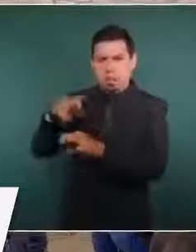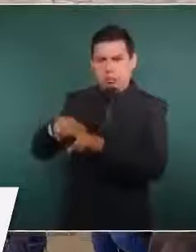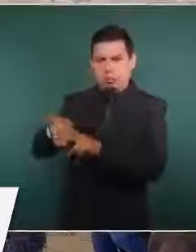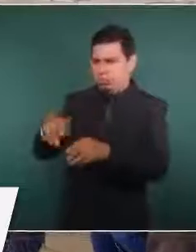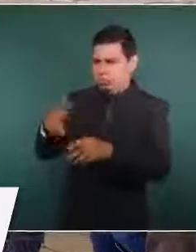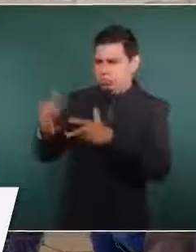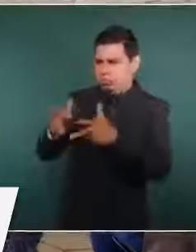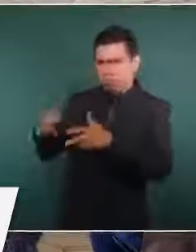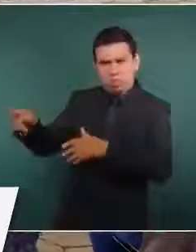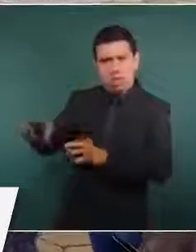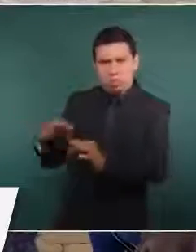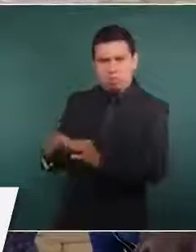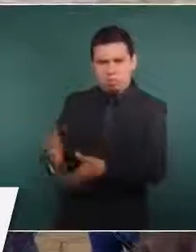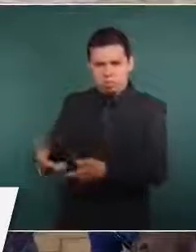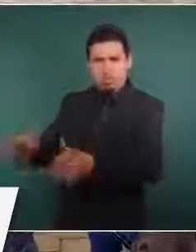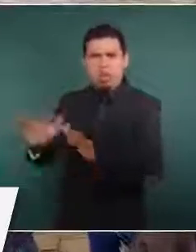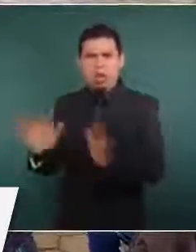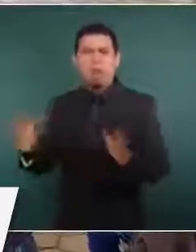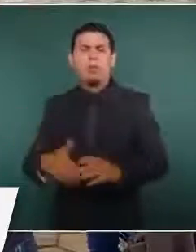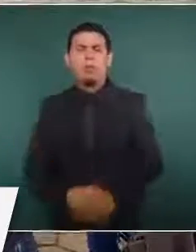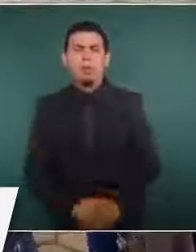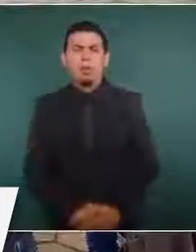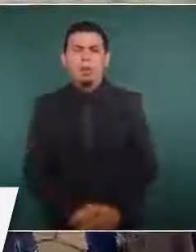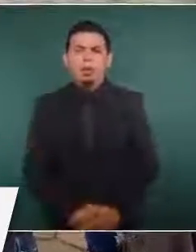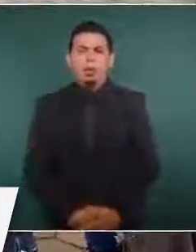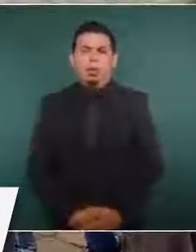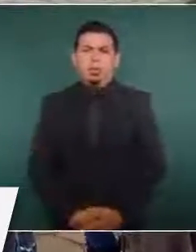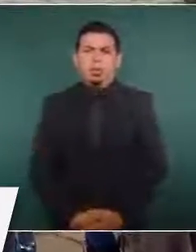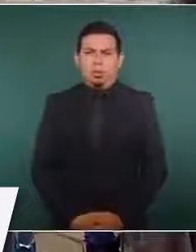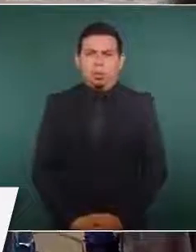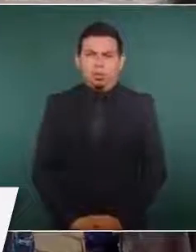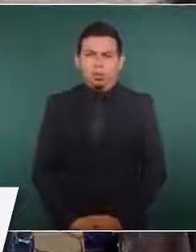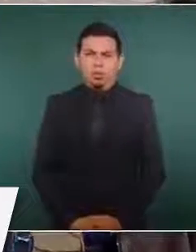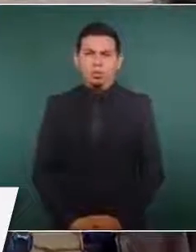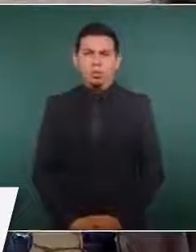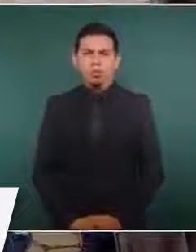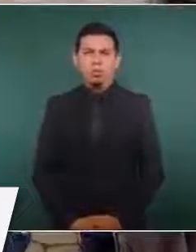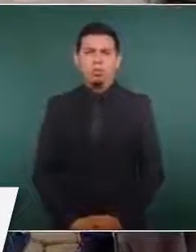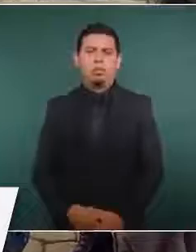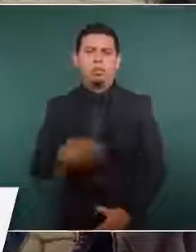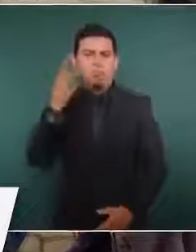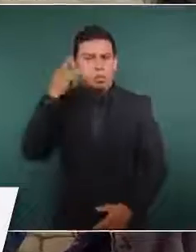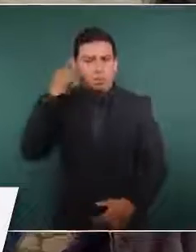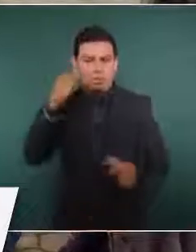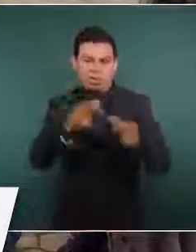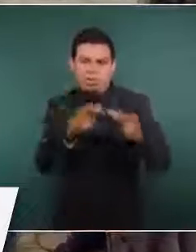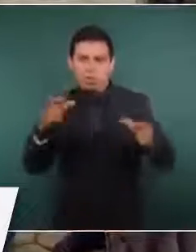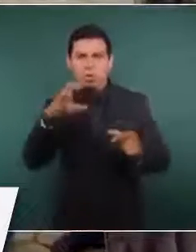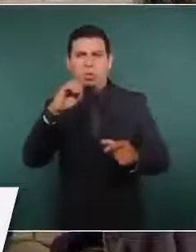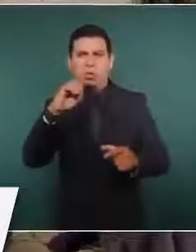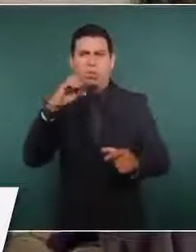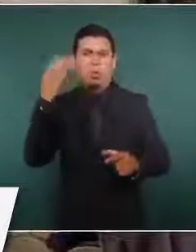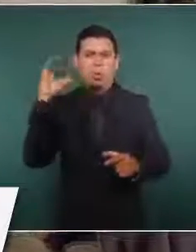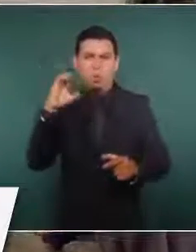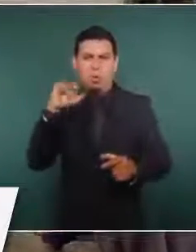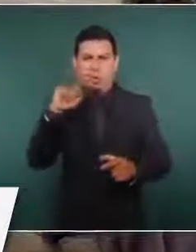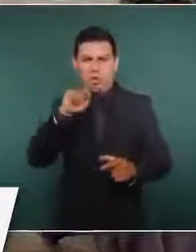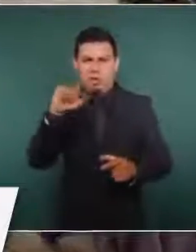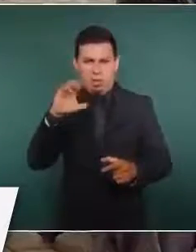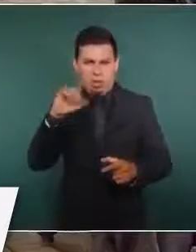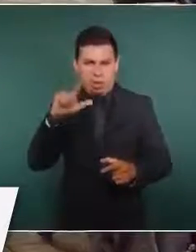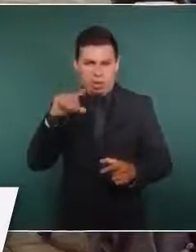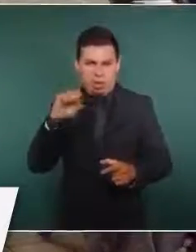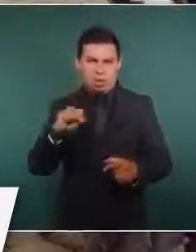puertos, la rehabilitación del puerto de Coatzacoalcos y la rehabilitación del puerto